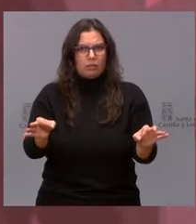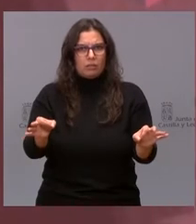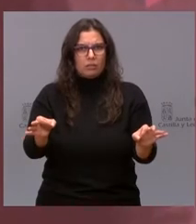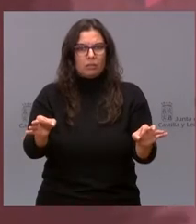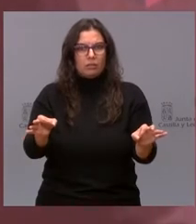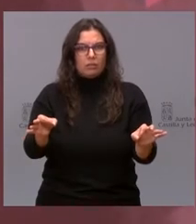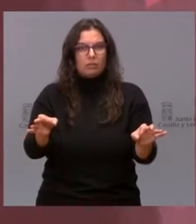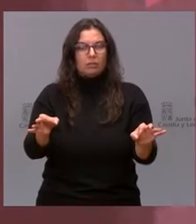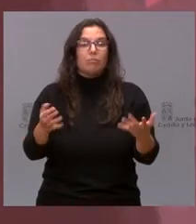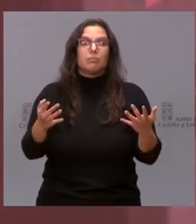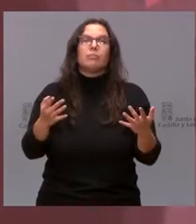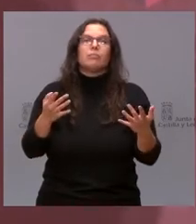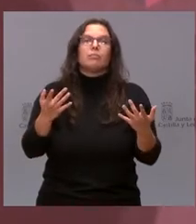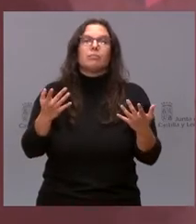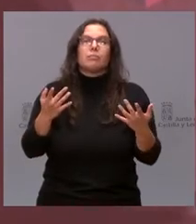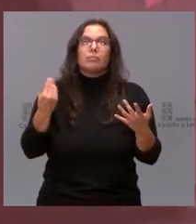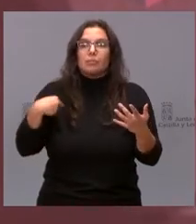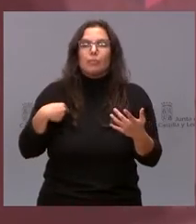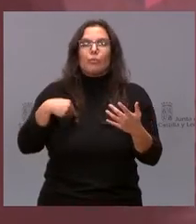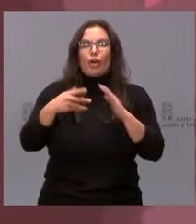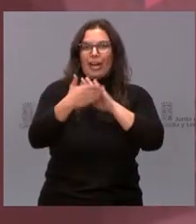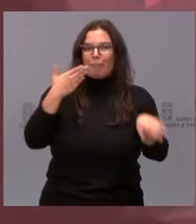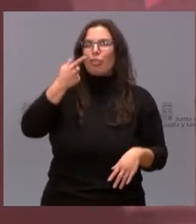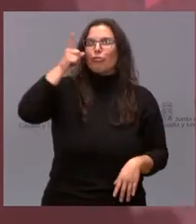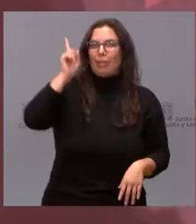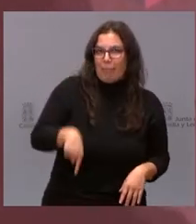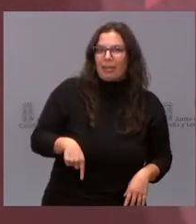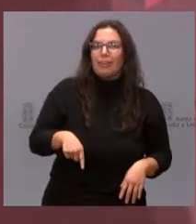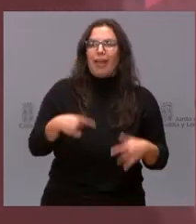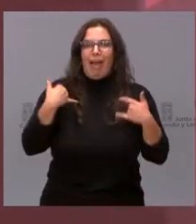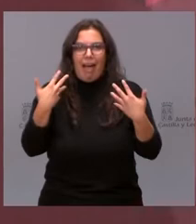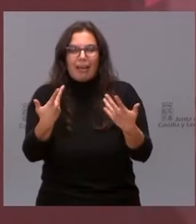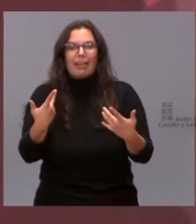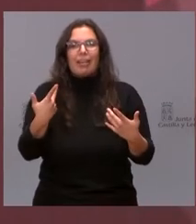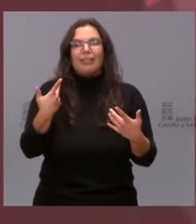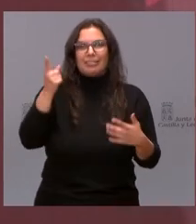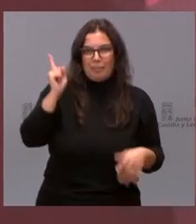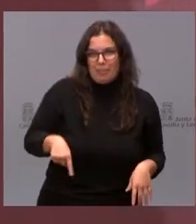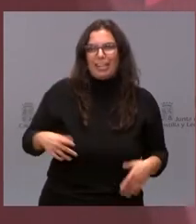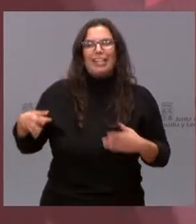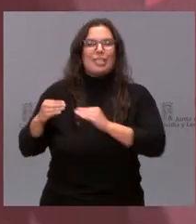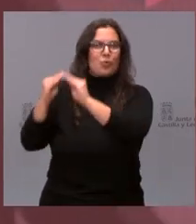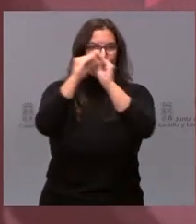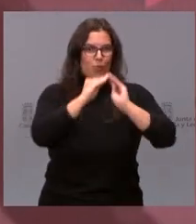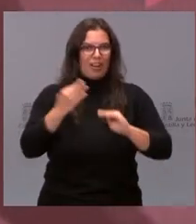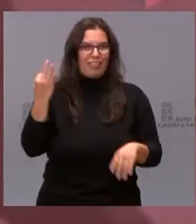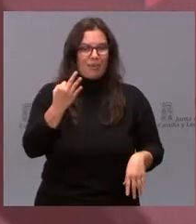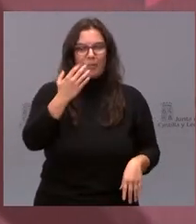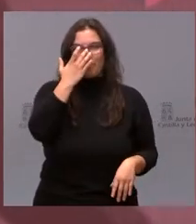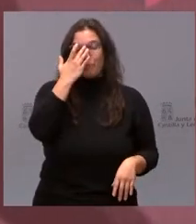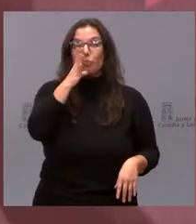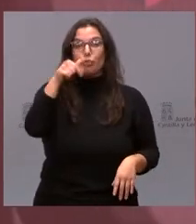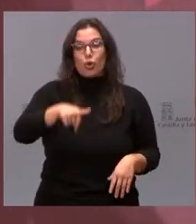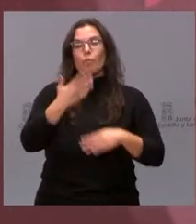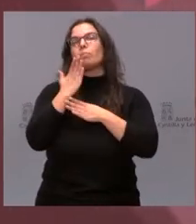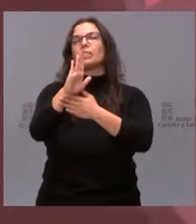pero sea a la vez igual de rápida, igual de ágil o incluso más. Por ello, hoy se presenta